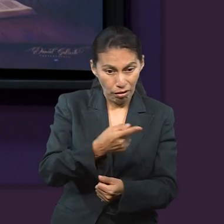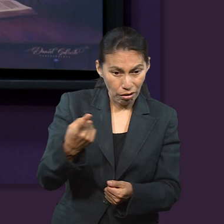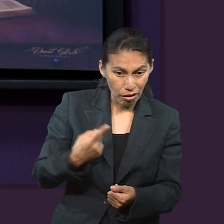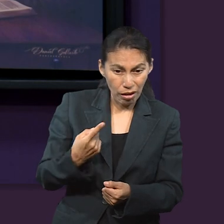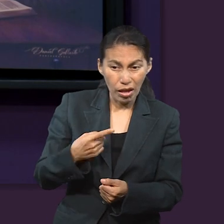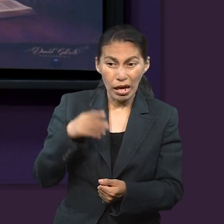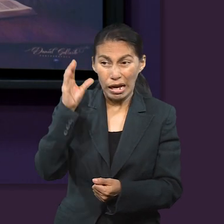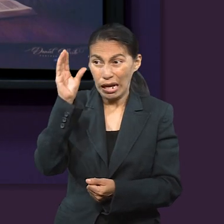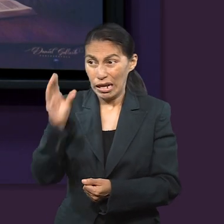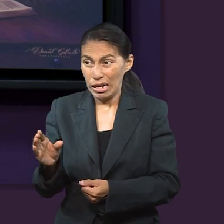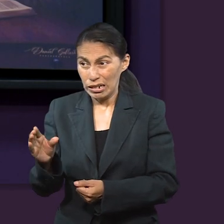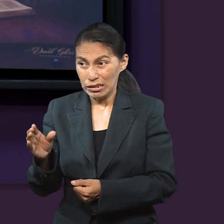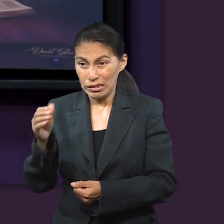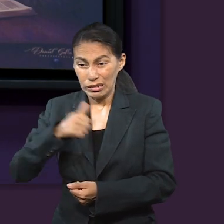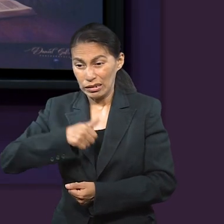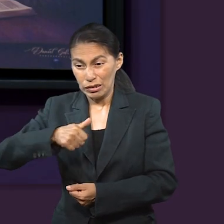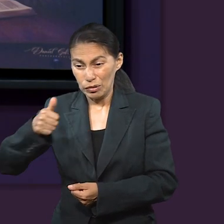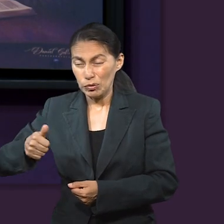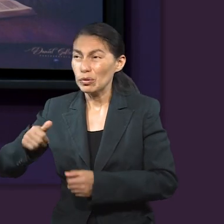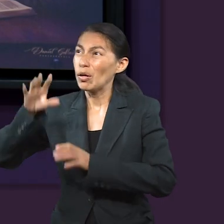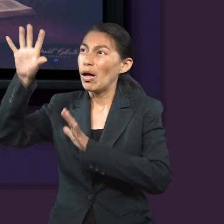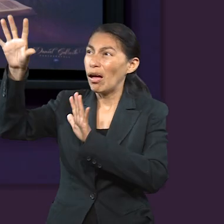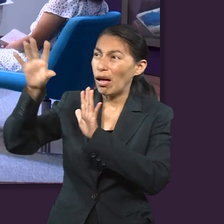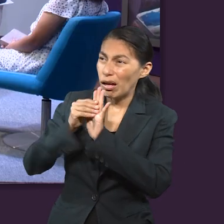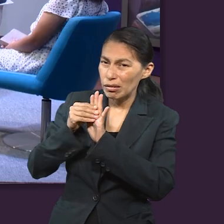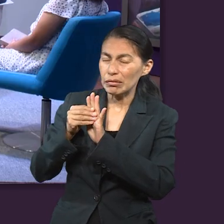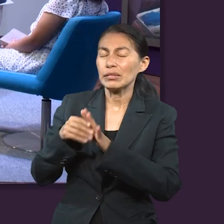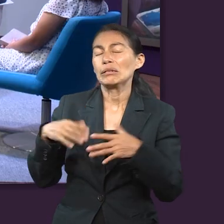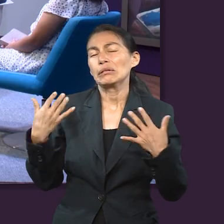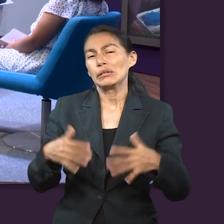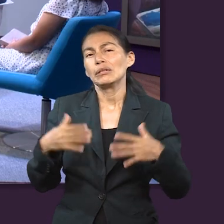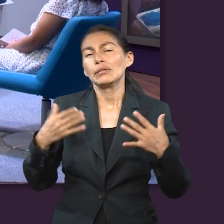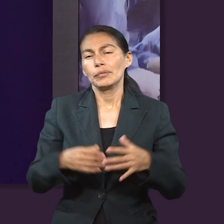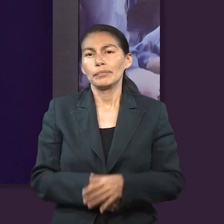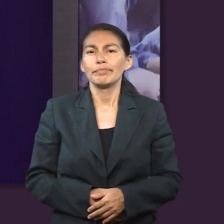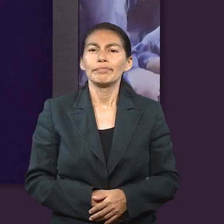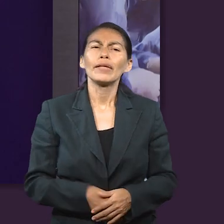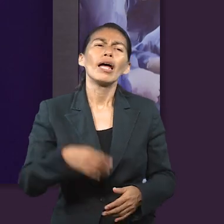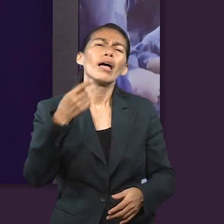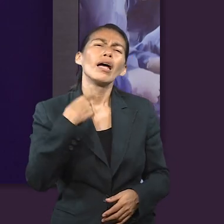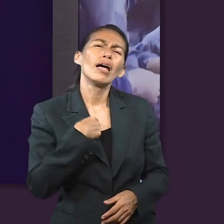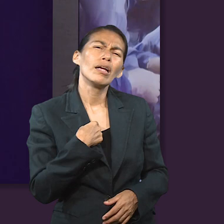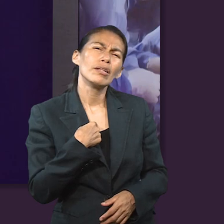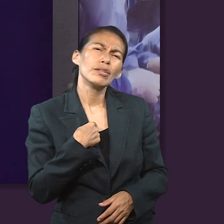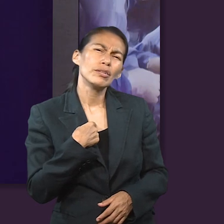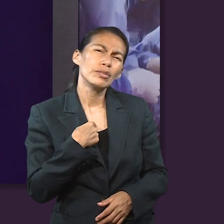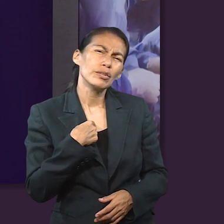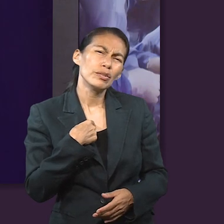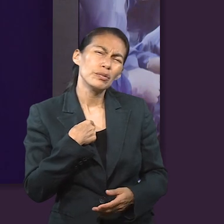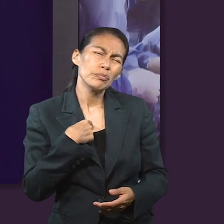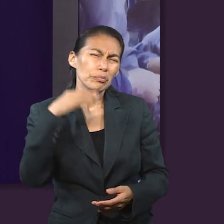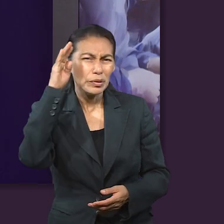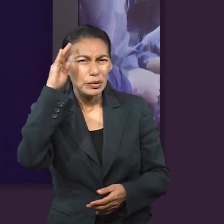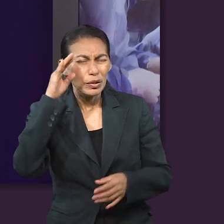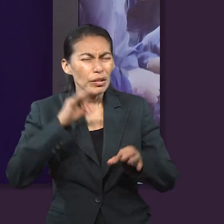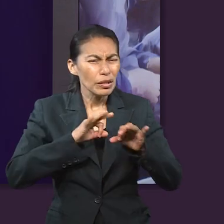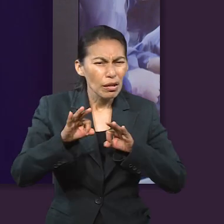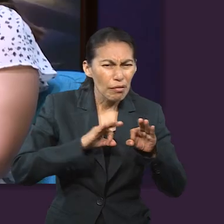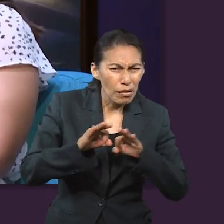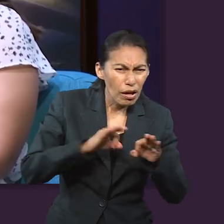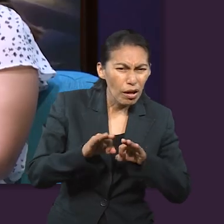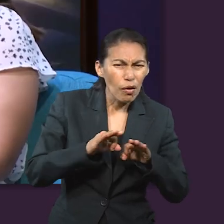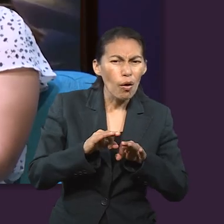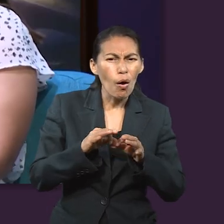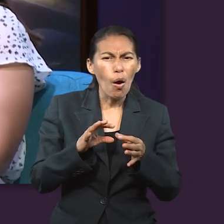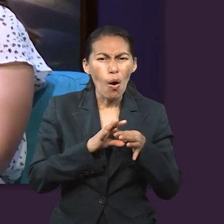dado la responsabilidad de tener un carácter semejante al de Cristo. Yo me quedo con la importancia de